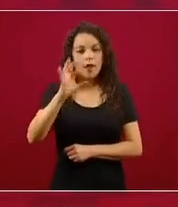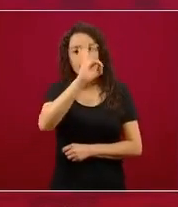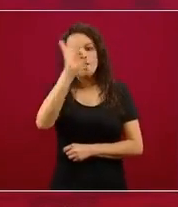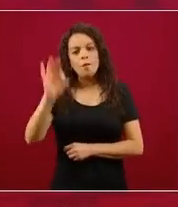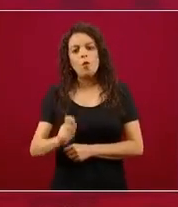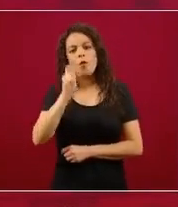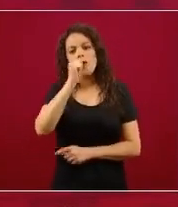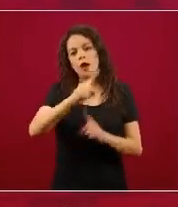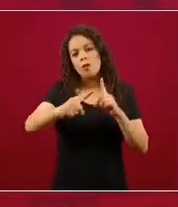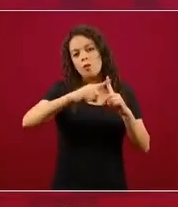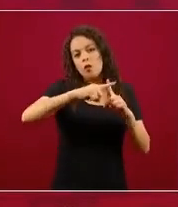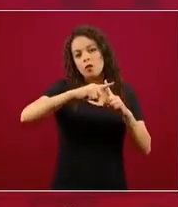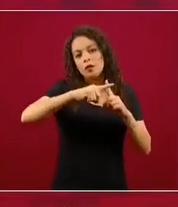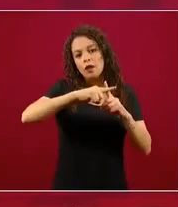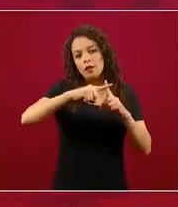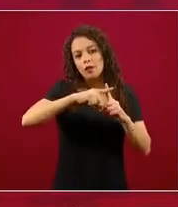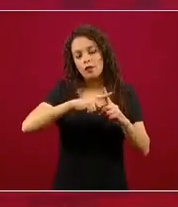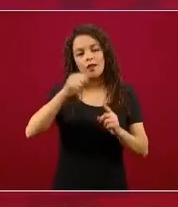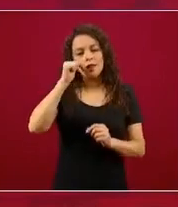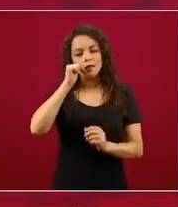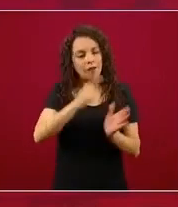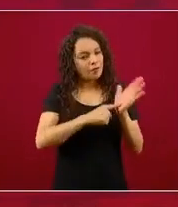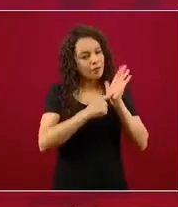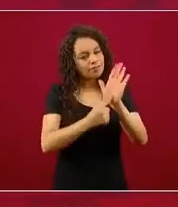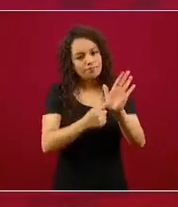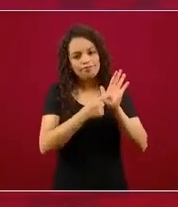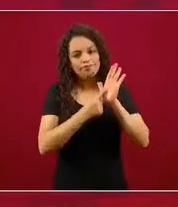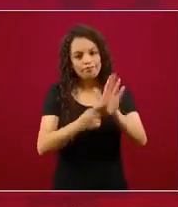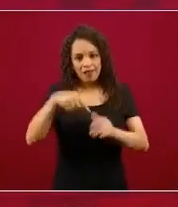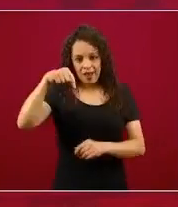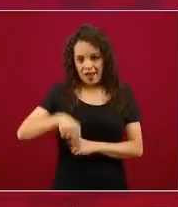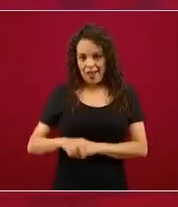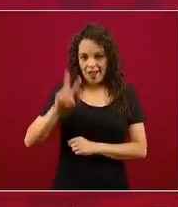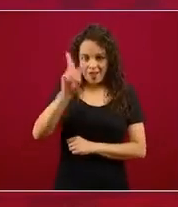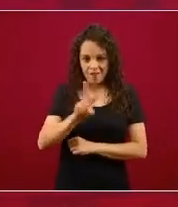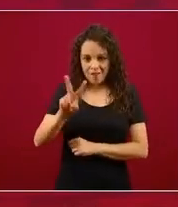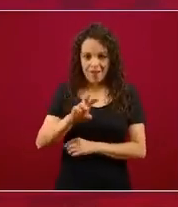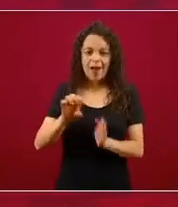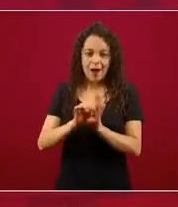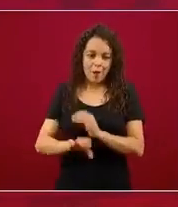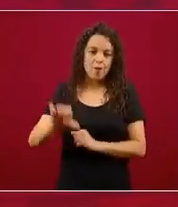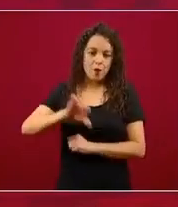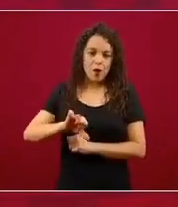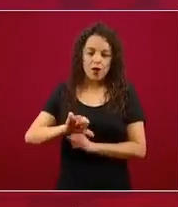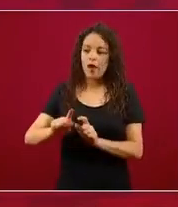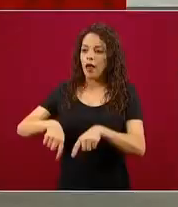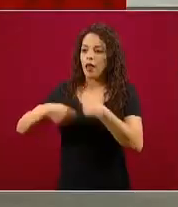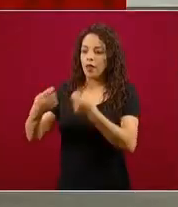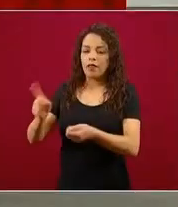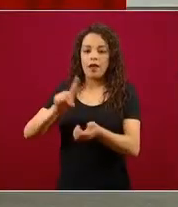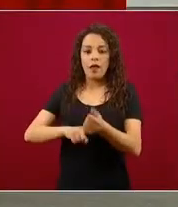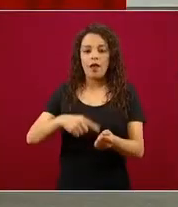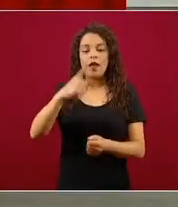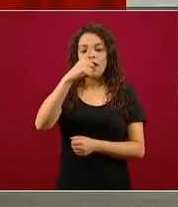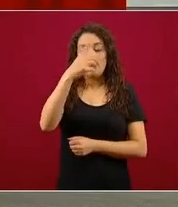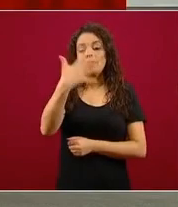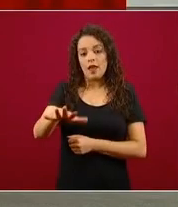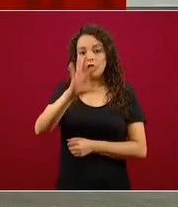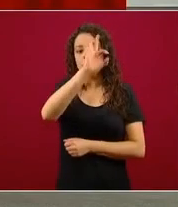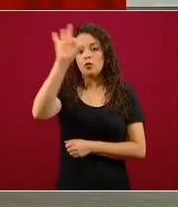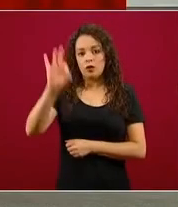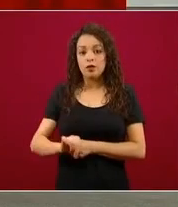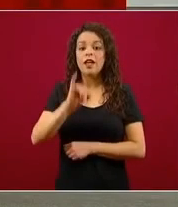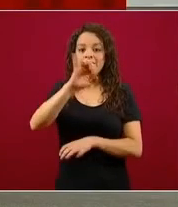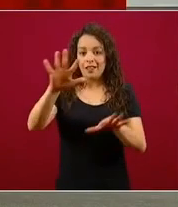positividad, que lo presentamos todos los viernes, como hoy, le estamos dando un 10 por ciento. Entonces, efectivamente hubo un cambio técnico